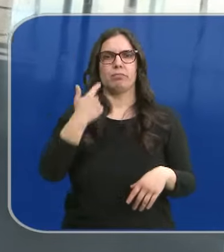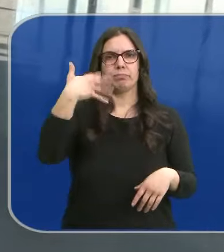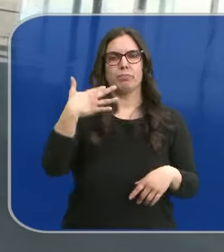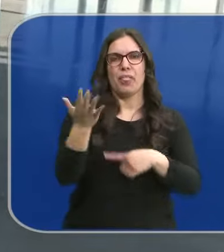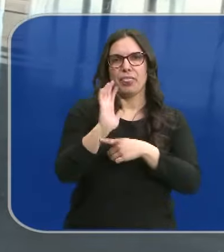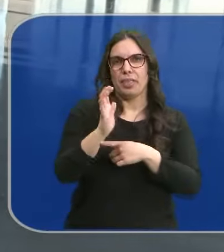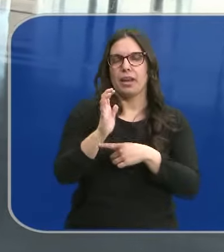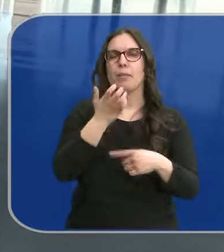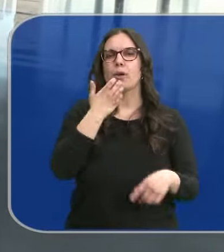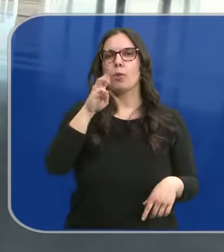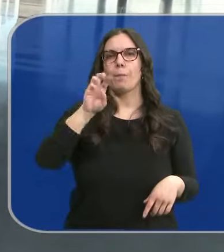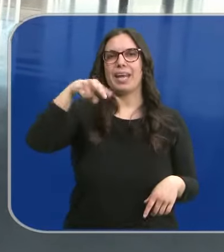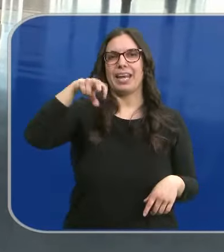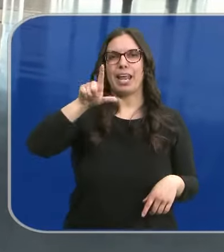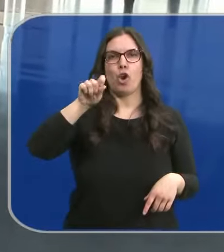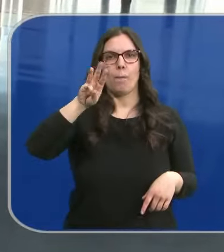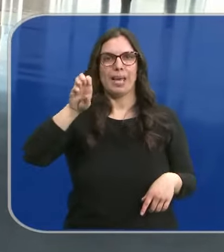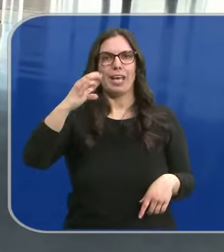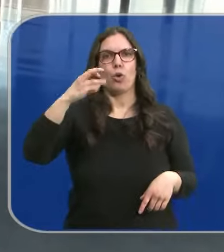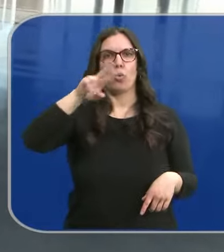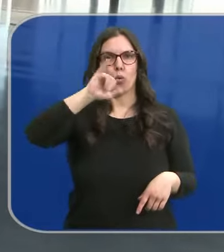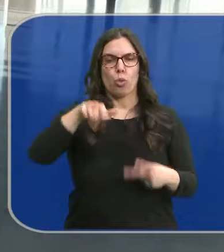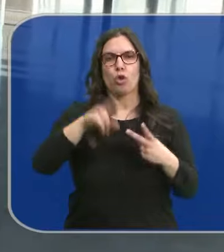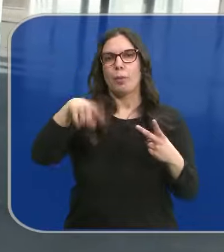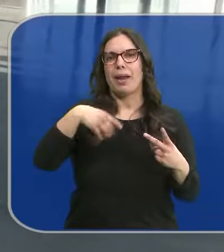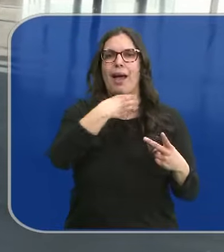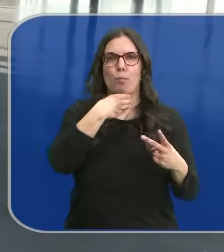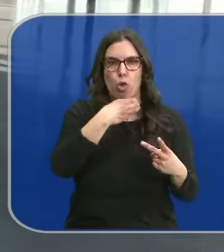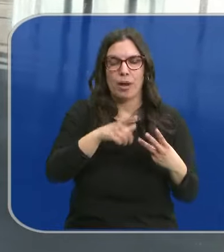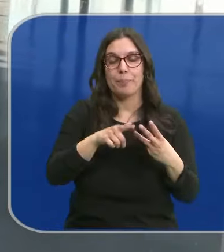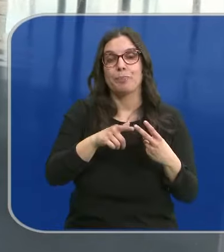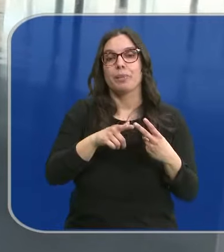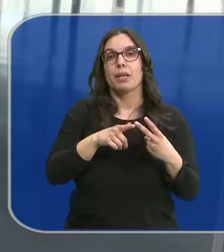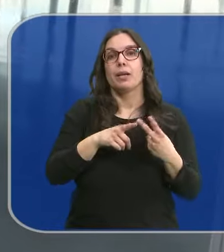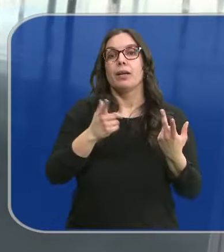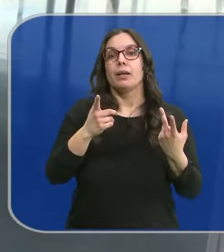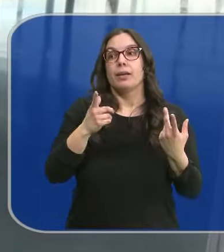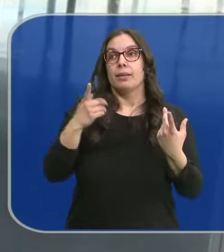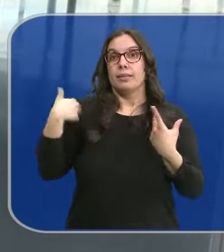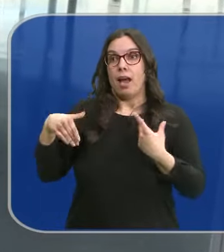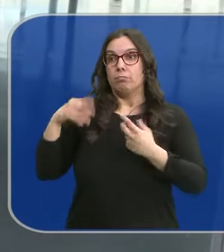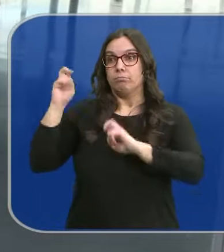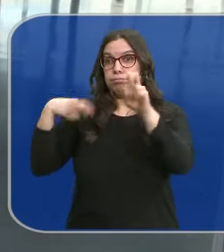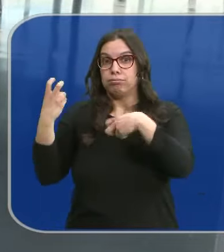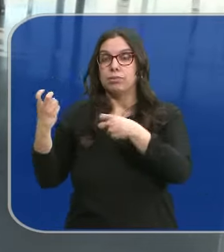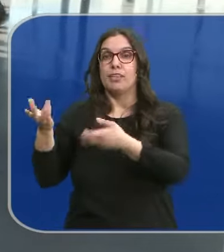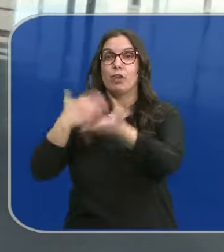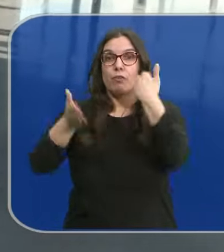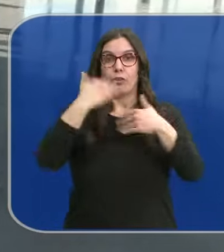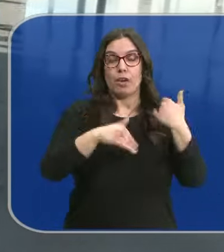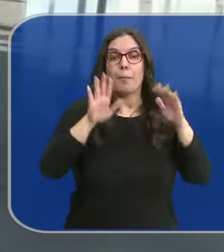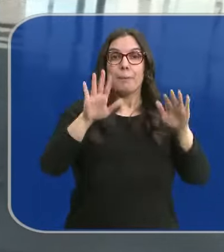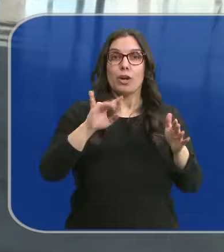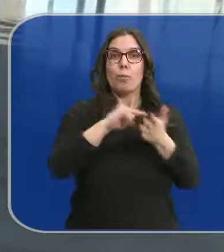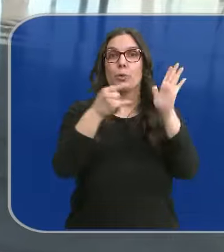cine, como Penélope Cruz y Pedro Almodóvar. Y aunque esos focos se han apagado, lo que sí se encienden son las luces para que el